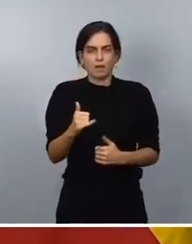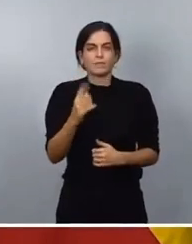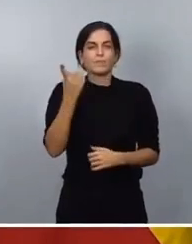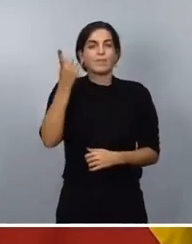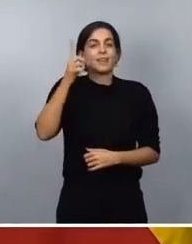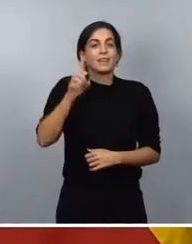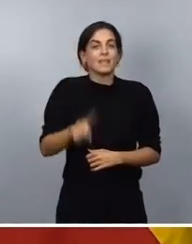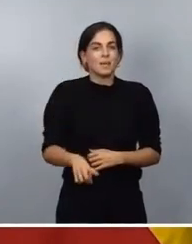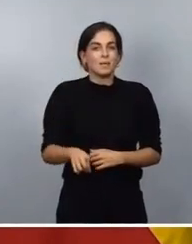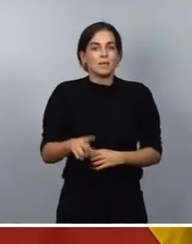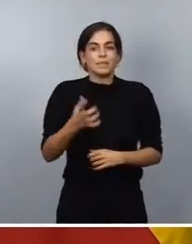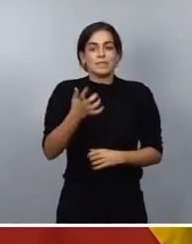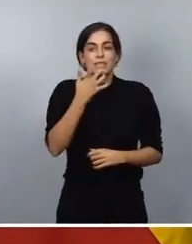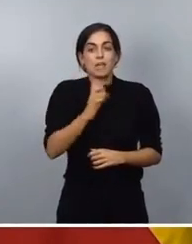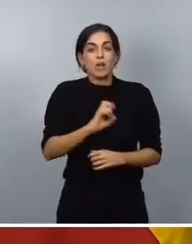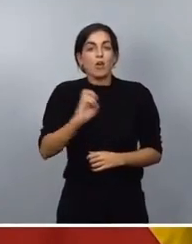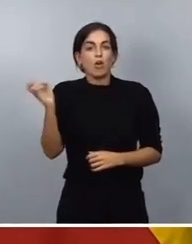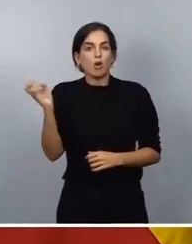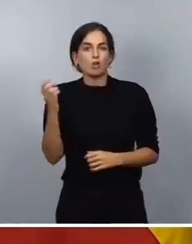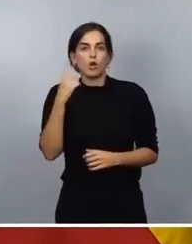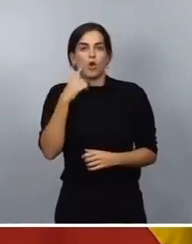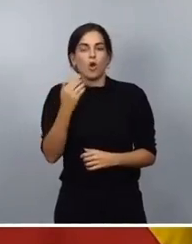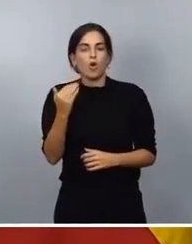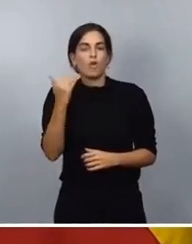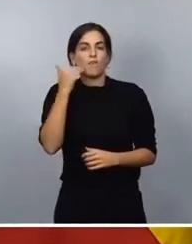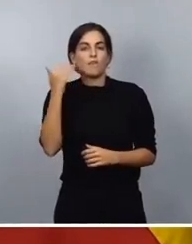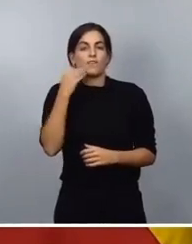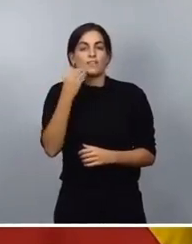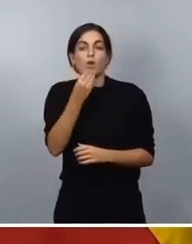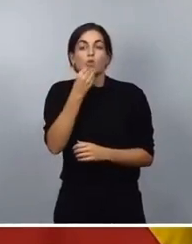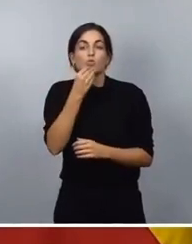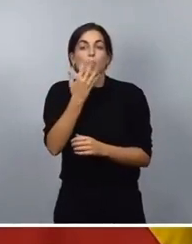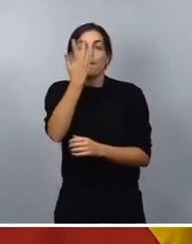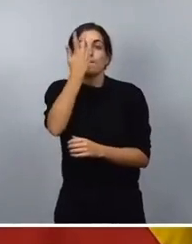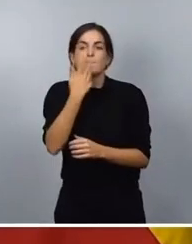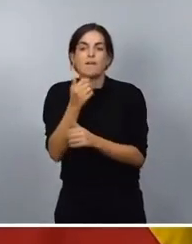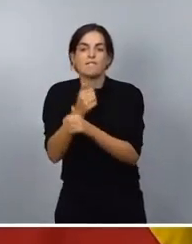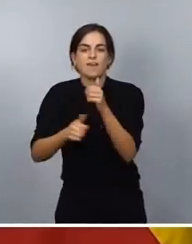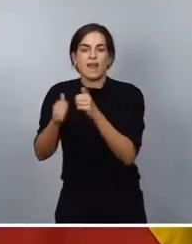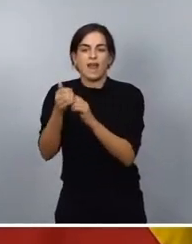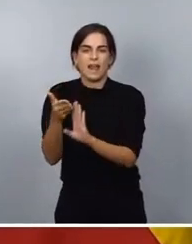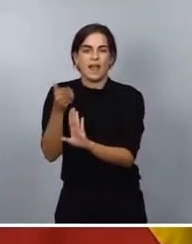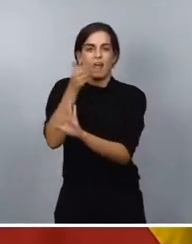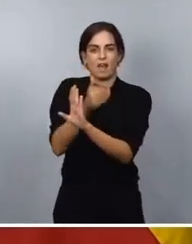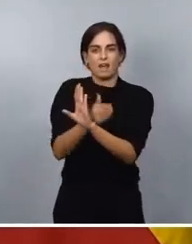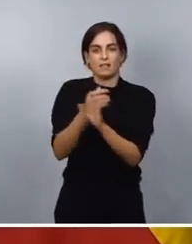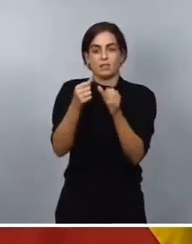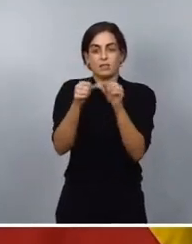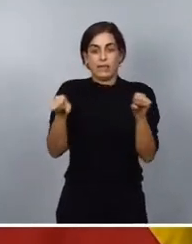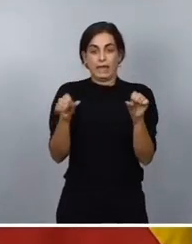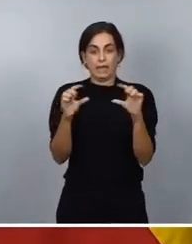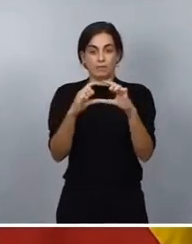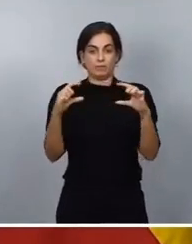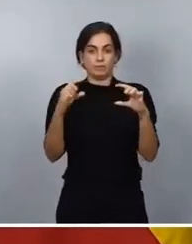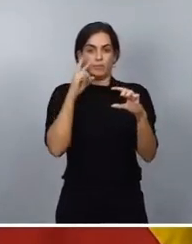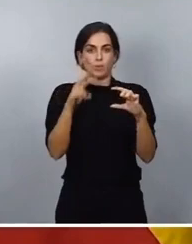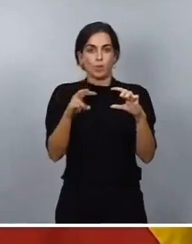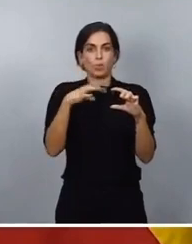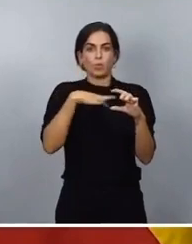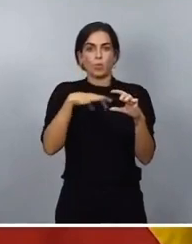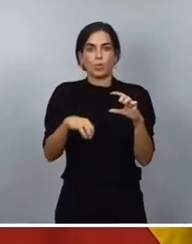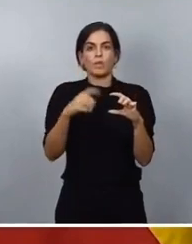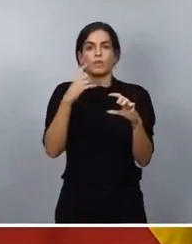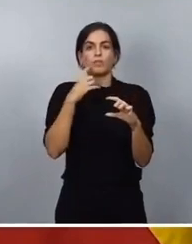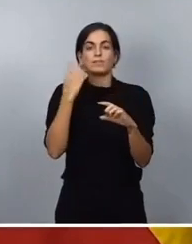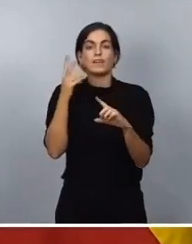se encuentran en una fecha de consumo preferente, próxima a la indicada en la etiqueta correspondiente, donde debemos evitar que acaben en la basura.